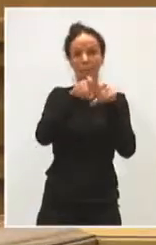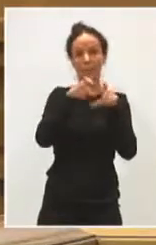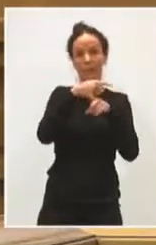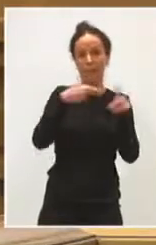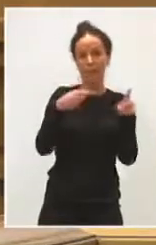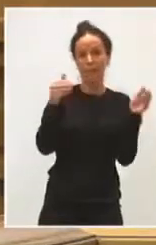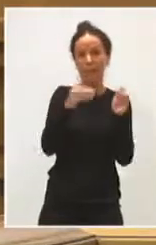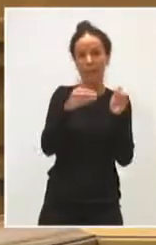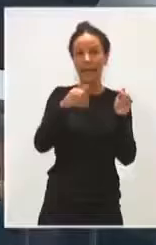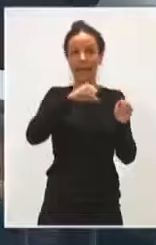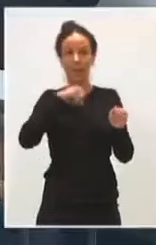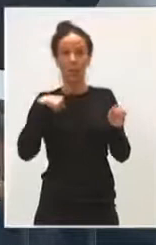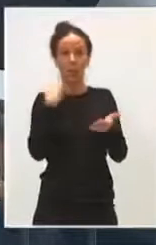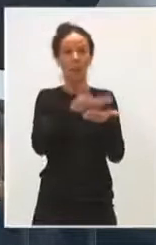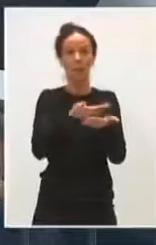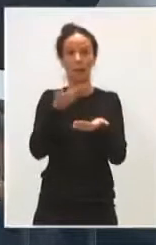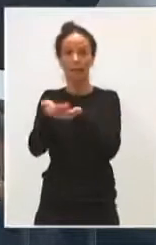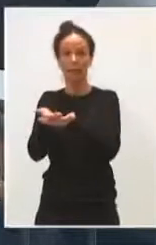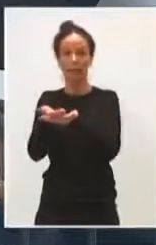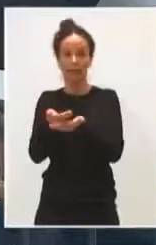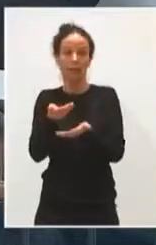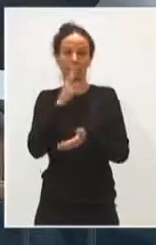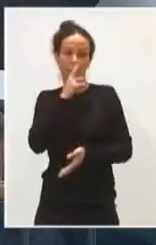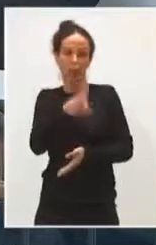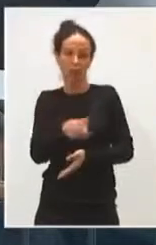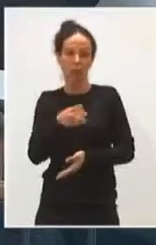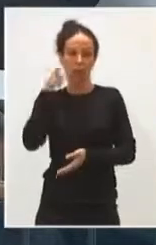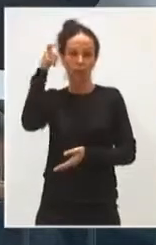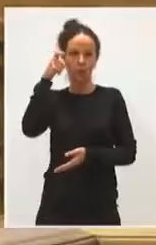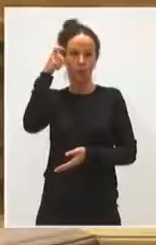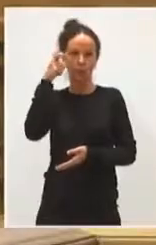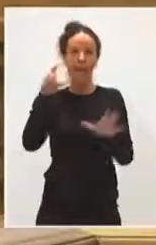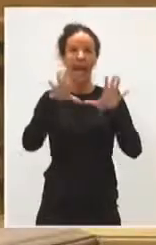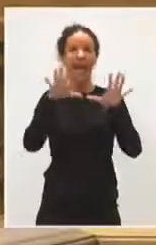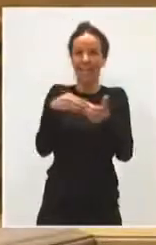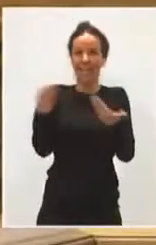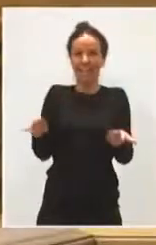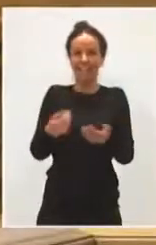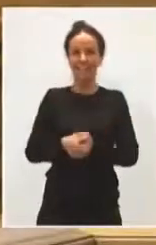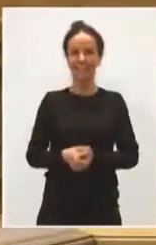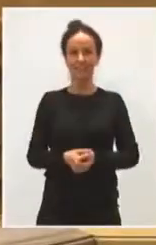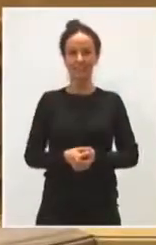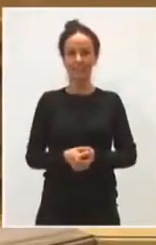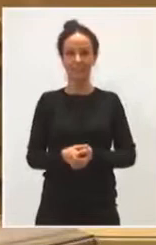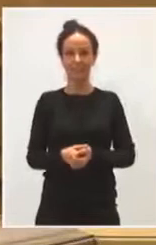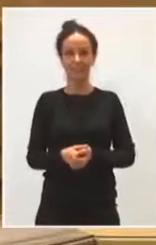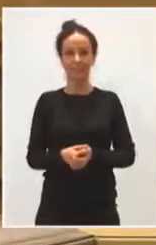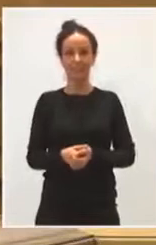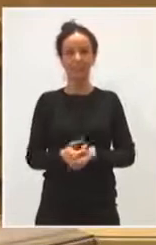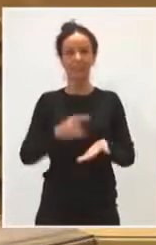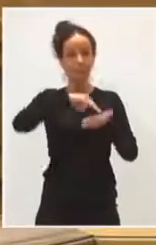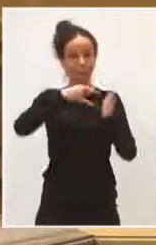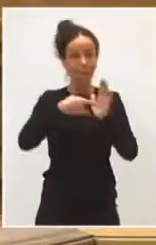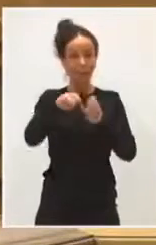y que se va a mantener durante dos años. Esta línea va a llegar a 10 millones de euros. El plan de autoempleo